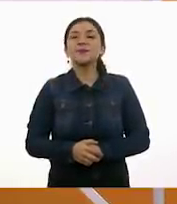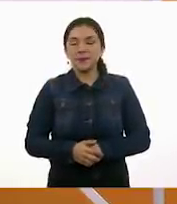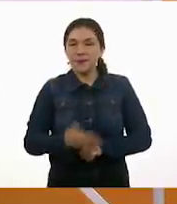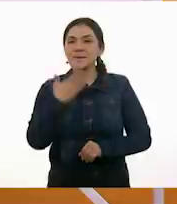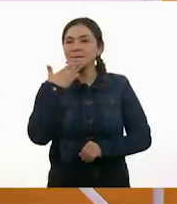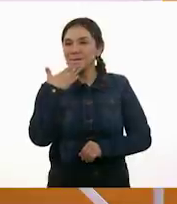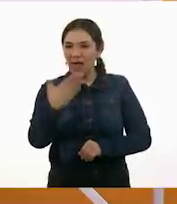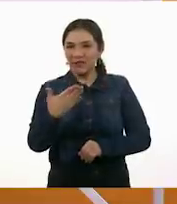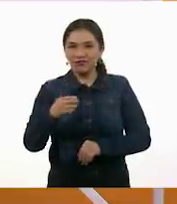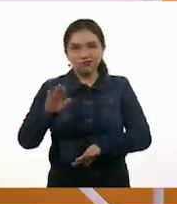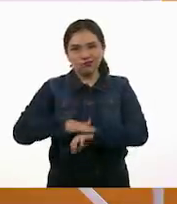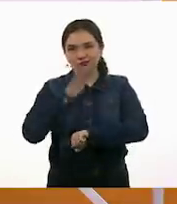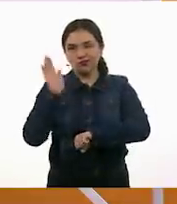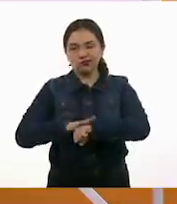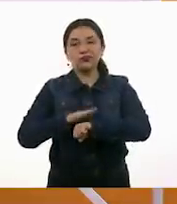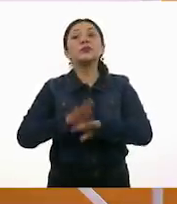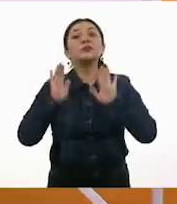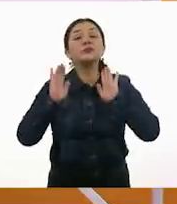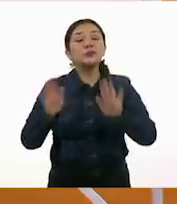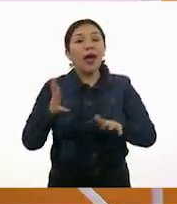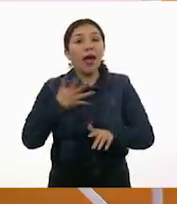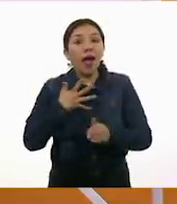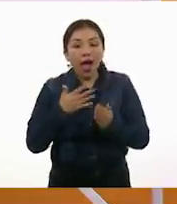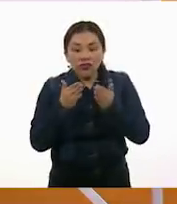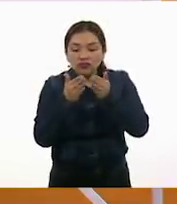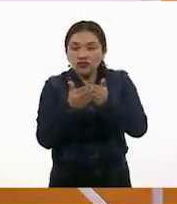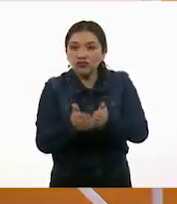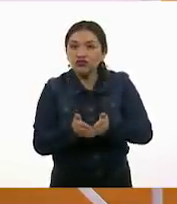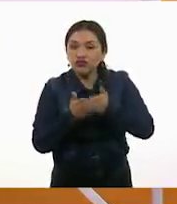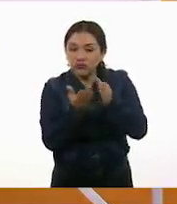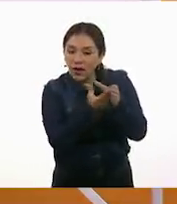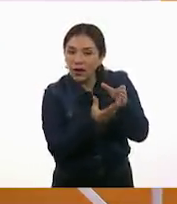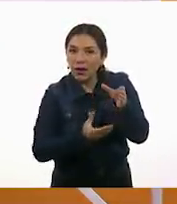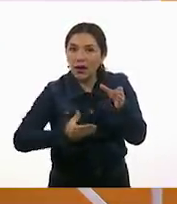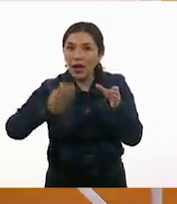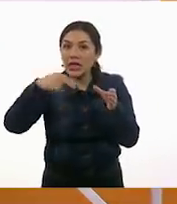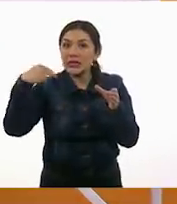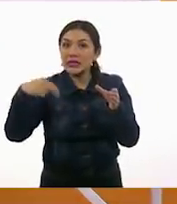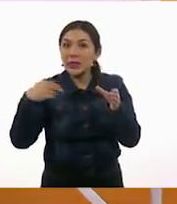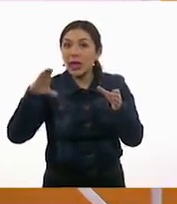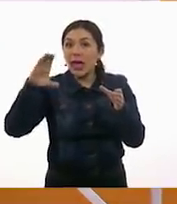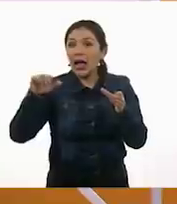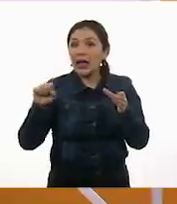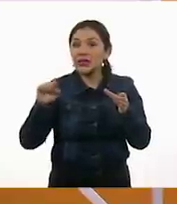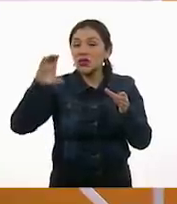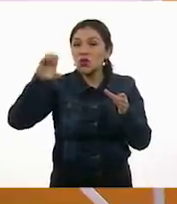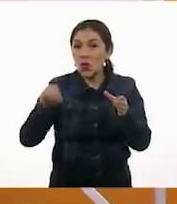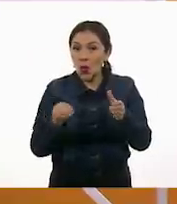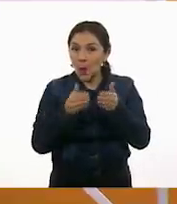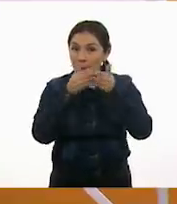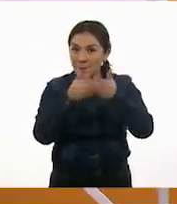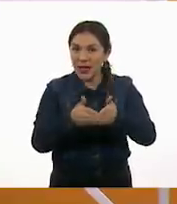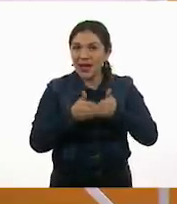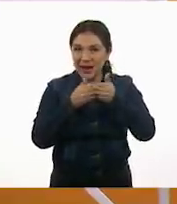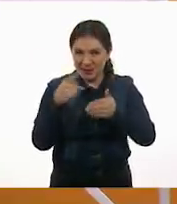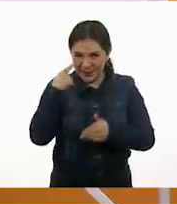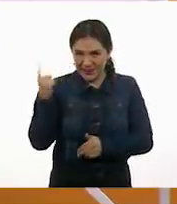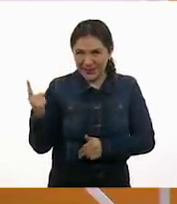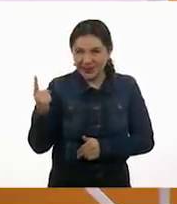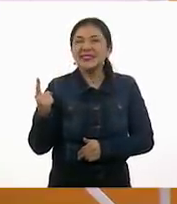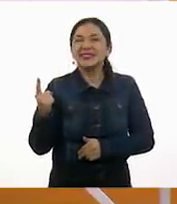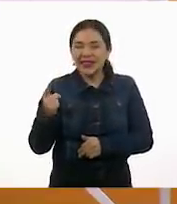Perfecto. Y ya tenemos nuestra parte de abajo del barco.